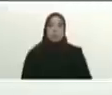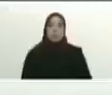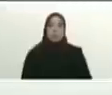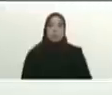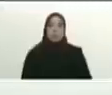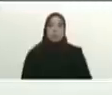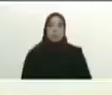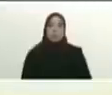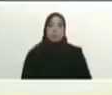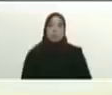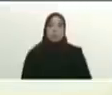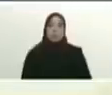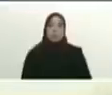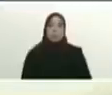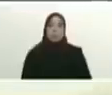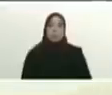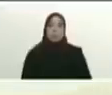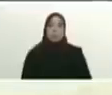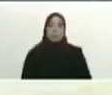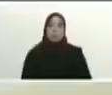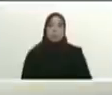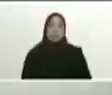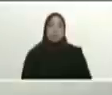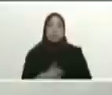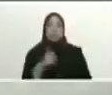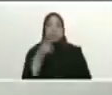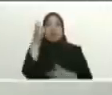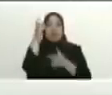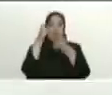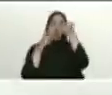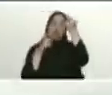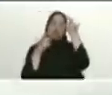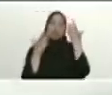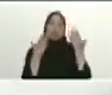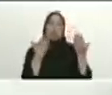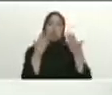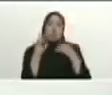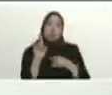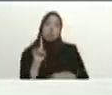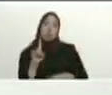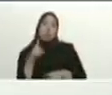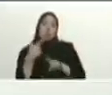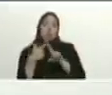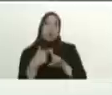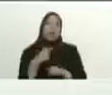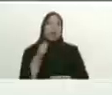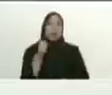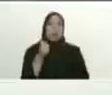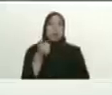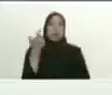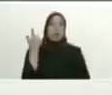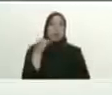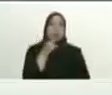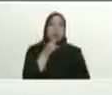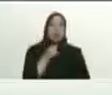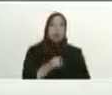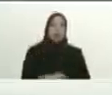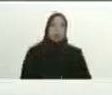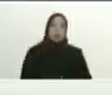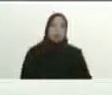ustedes saben que en tiempos del comandante Hugo Chávez de Lula y de Dilma construimos